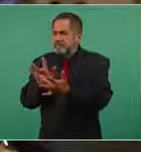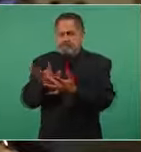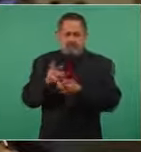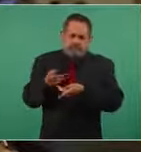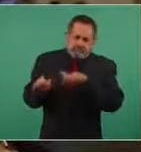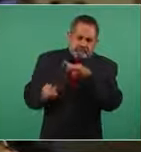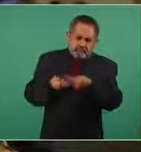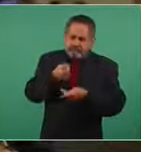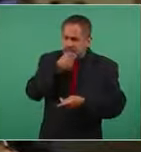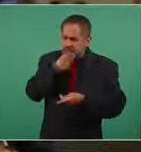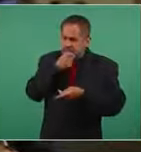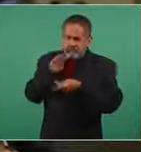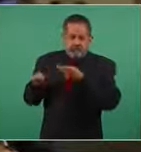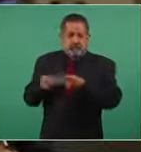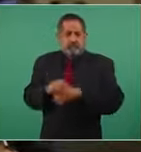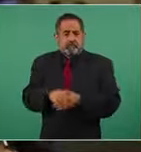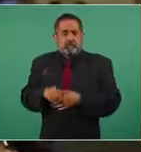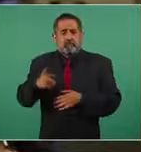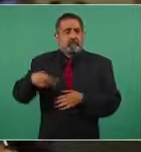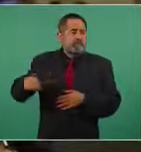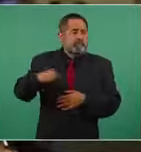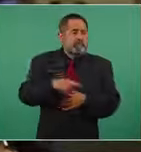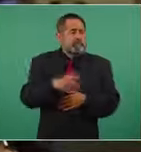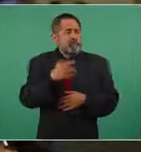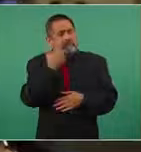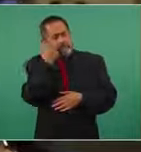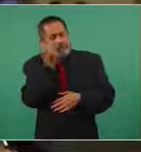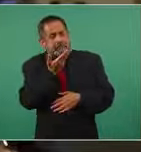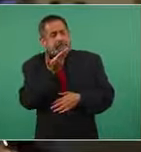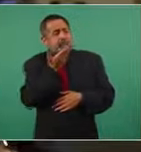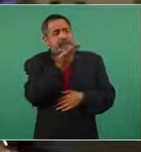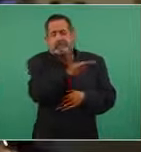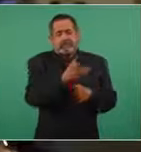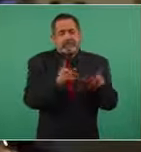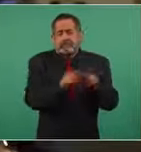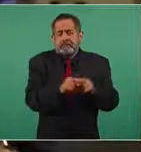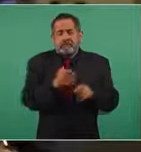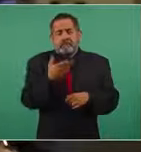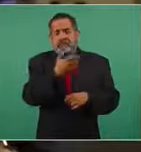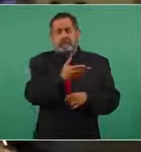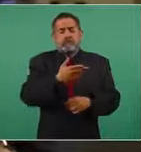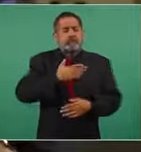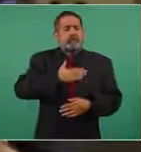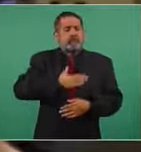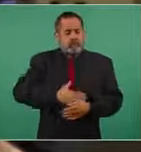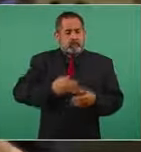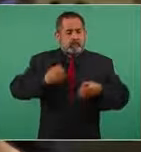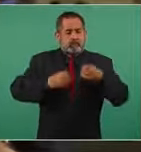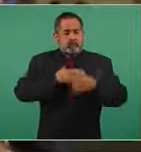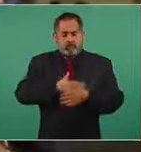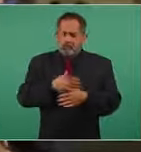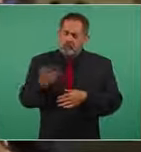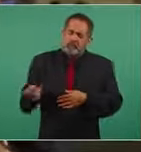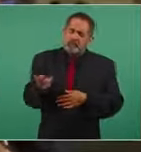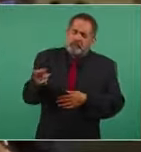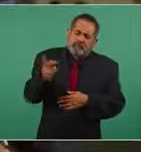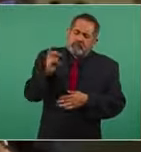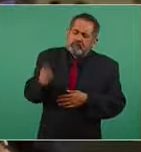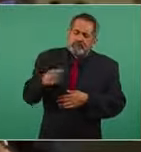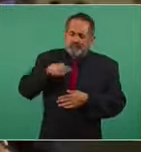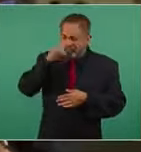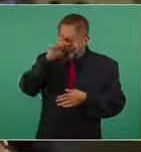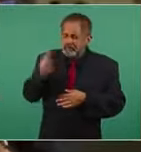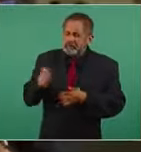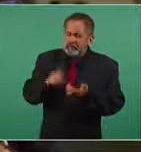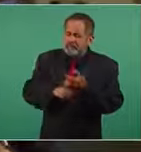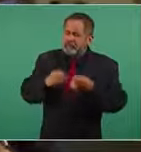entrevistándolos pues ellos lo único que están pidiendo señor presidente es justicia y yo les preguntaba a ellos que qué